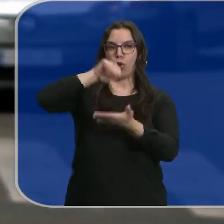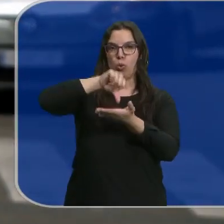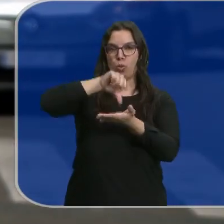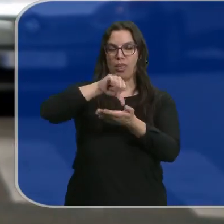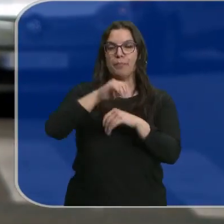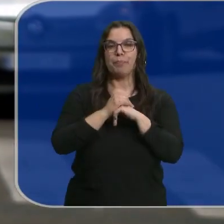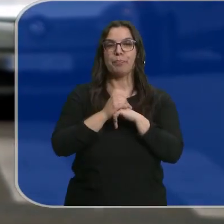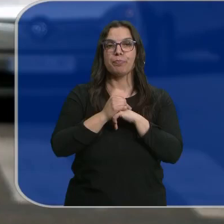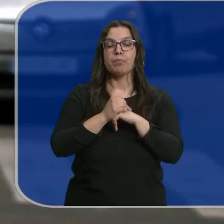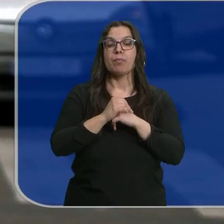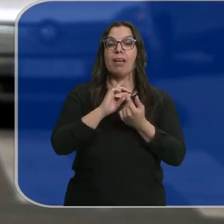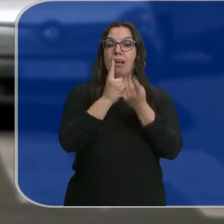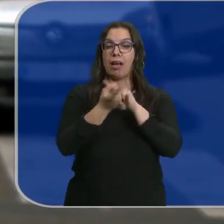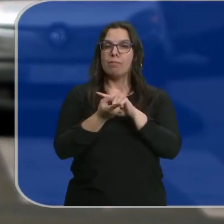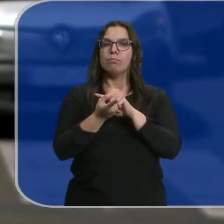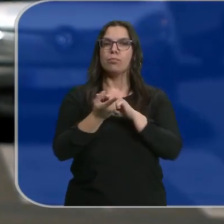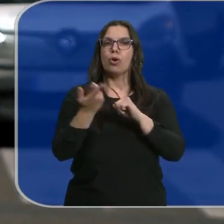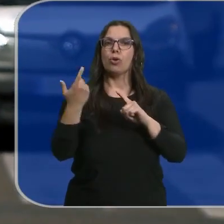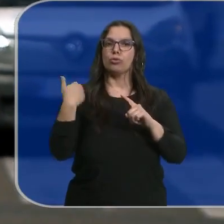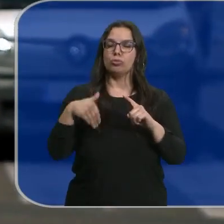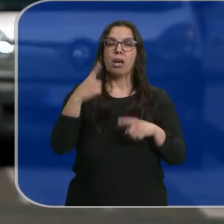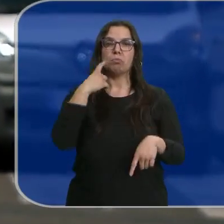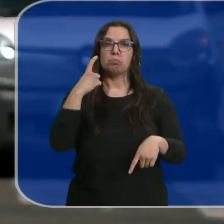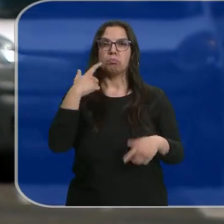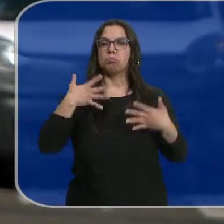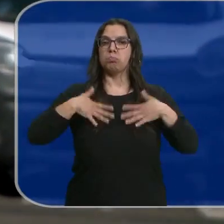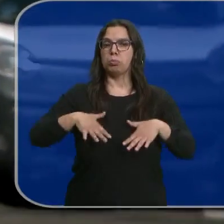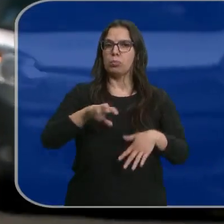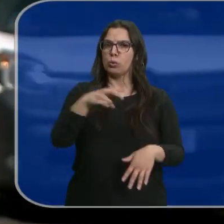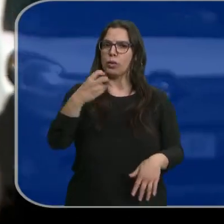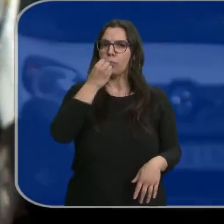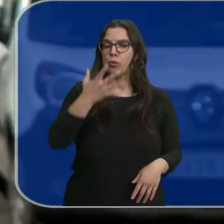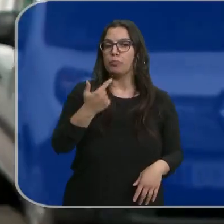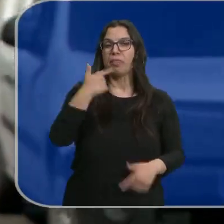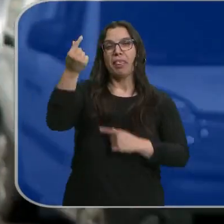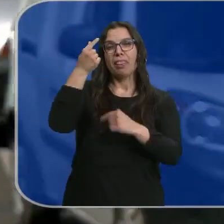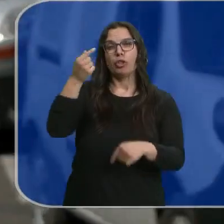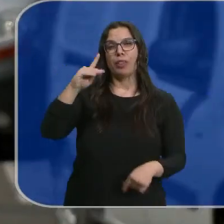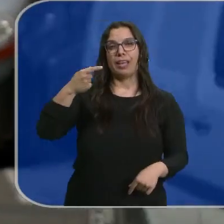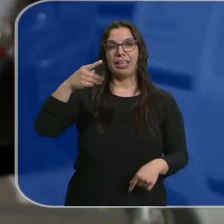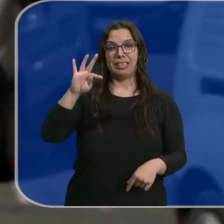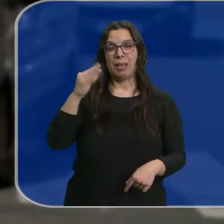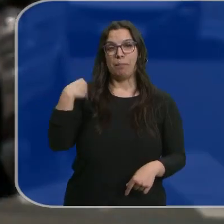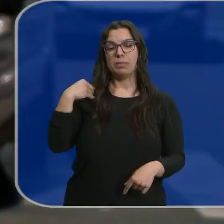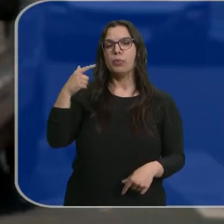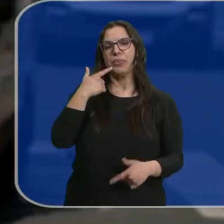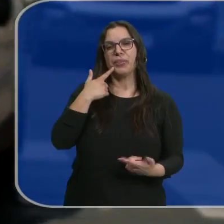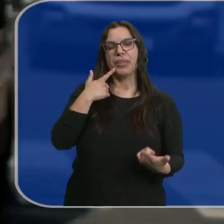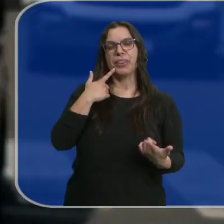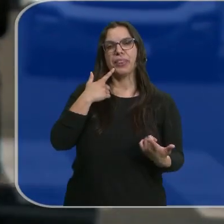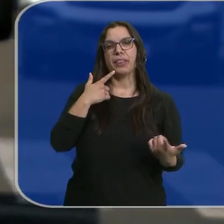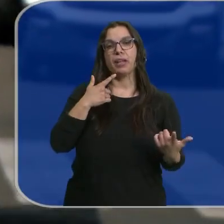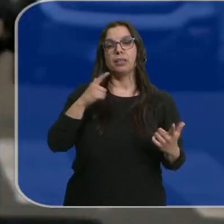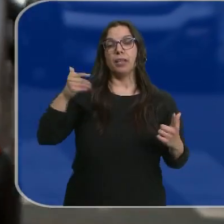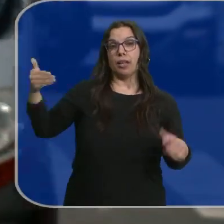ciudades. El cambio de conducción ya se ha incorporado en nuestra rutina y tiene buenos resultados. Según los últimos datos de la Dirección General de Tráfico,